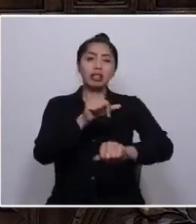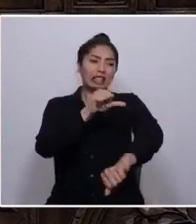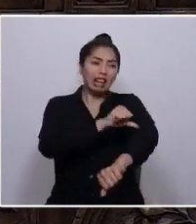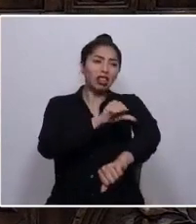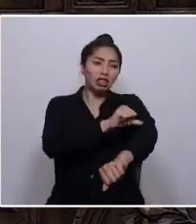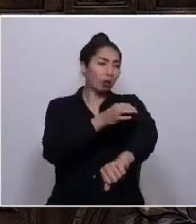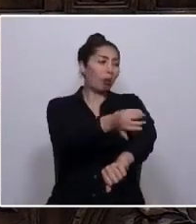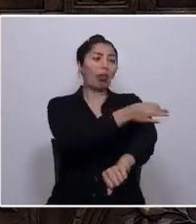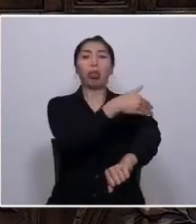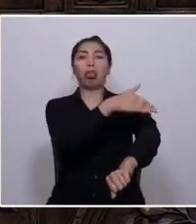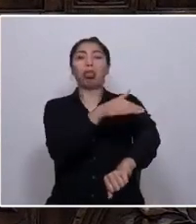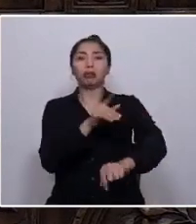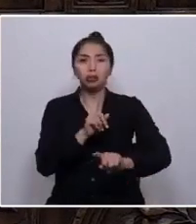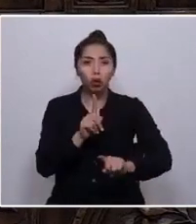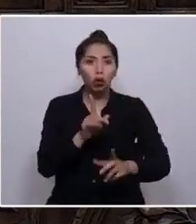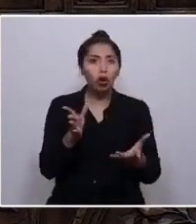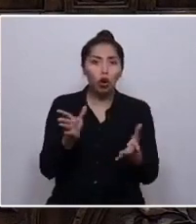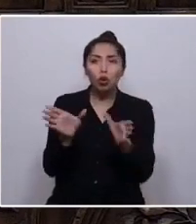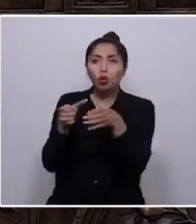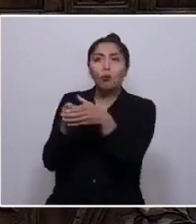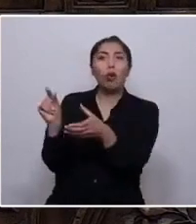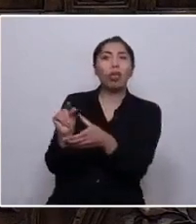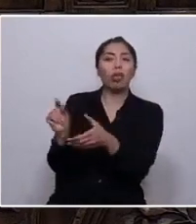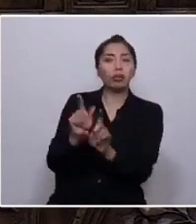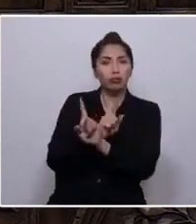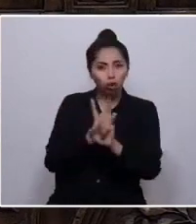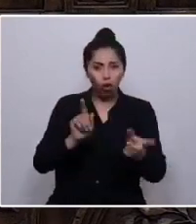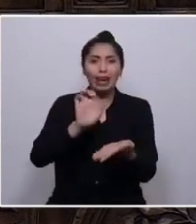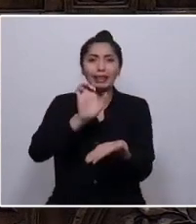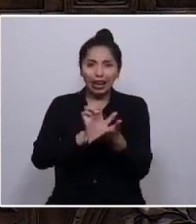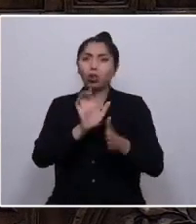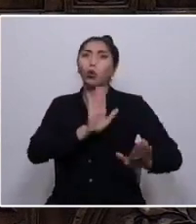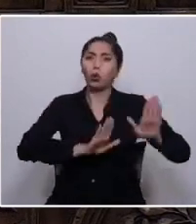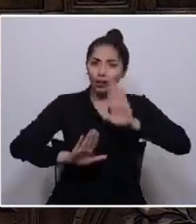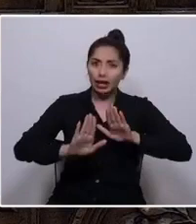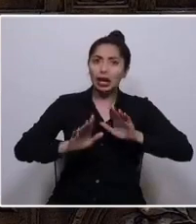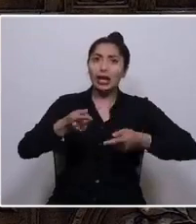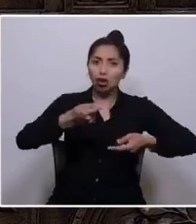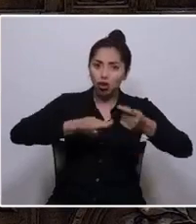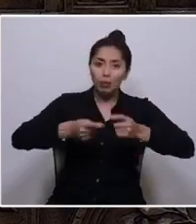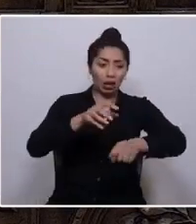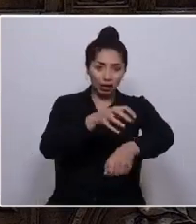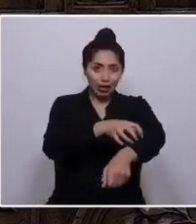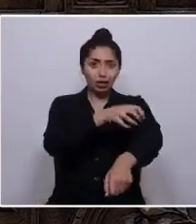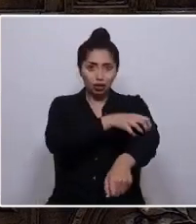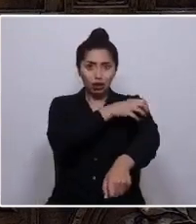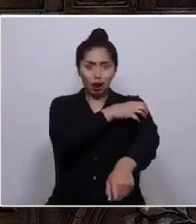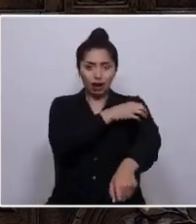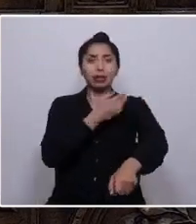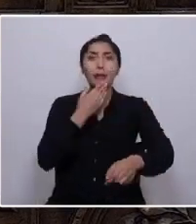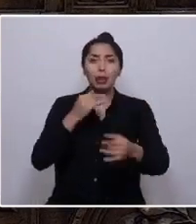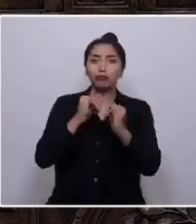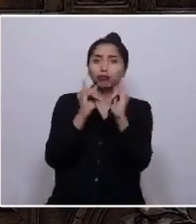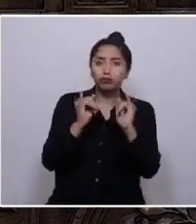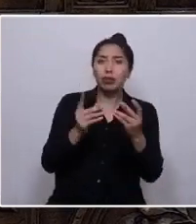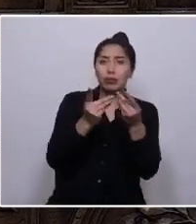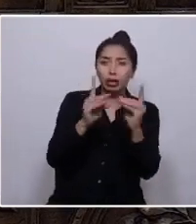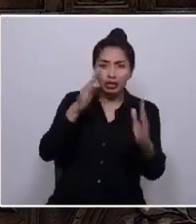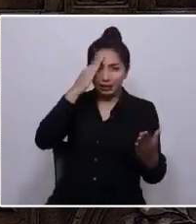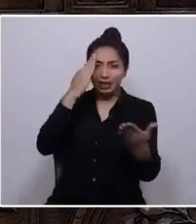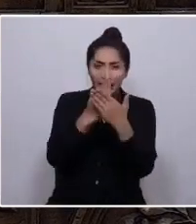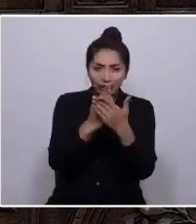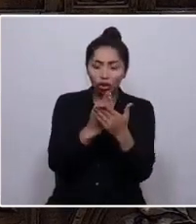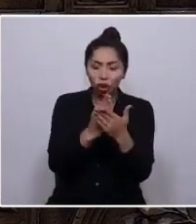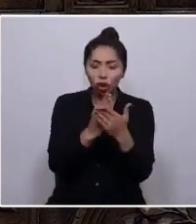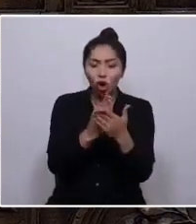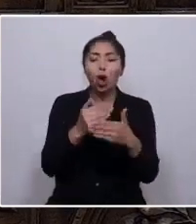segunda clase, sino un Estado cuidador, autonomías locales y regionales, mecanismos de democracia directa, procesos revocatorios,